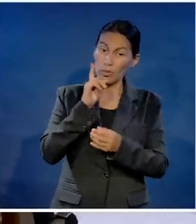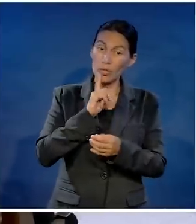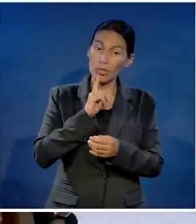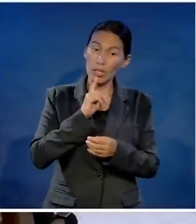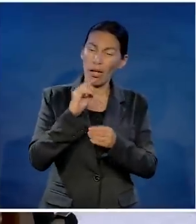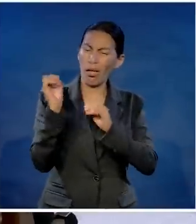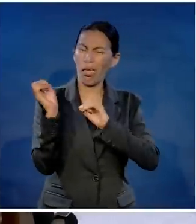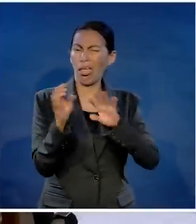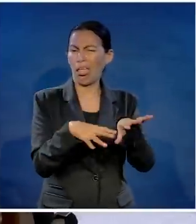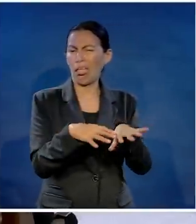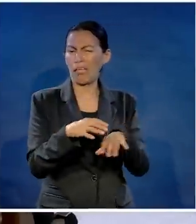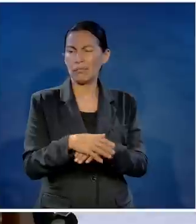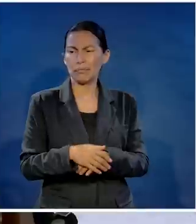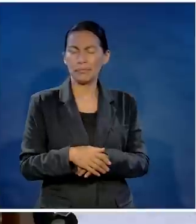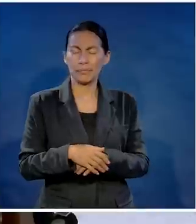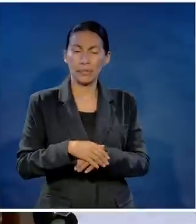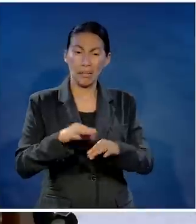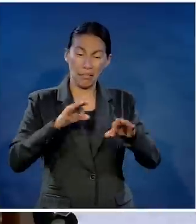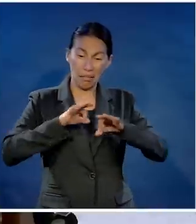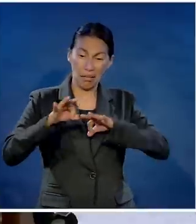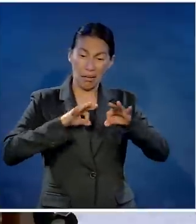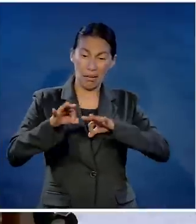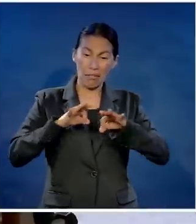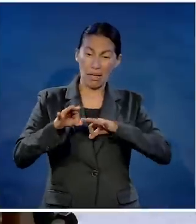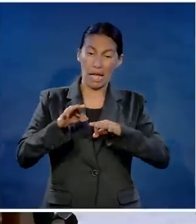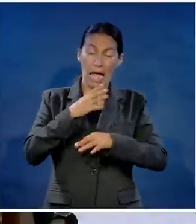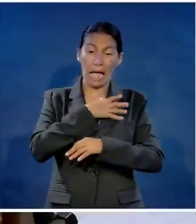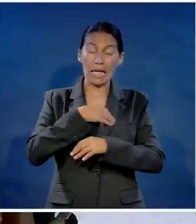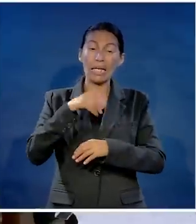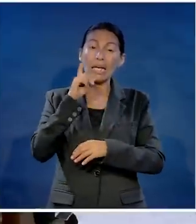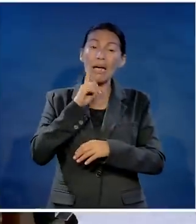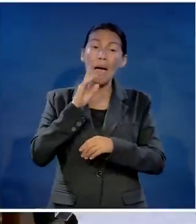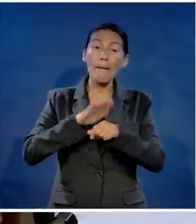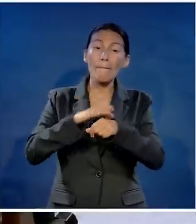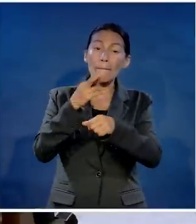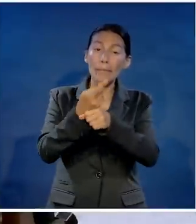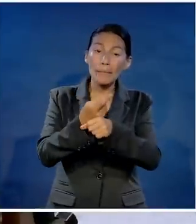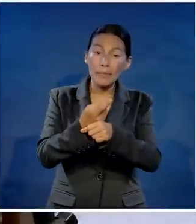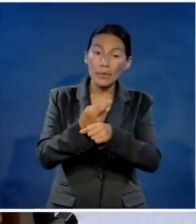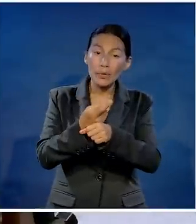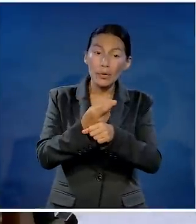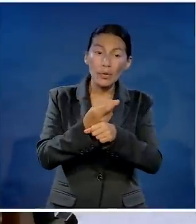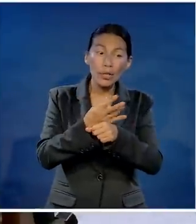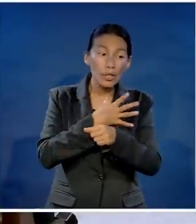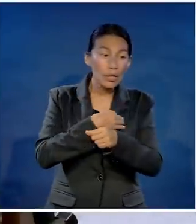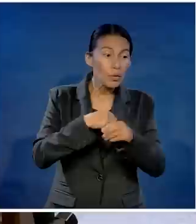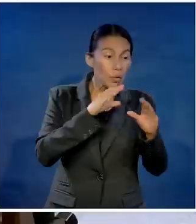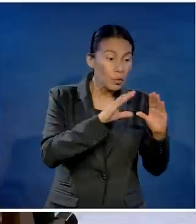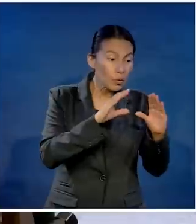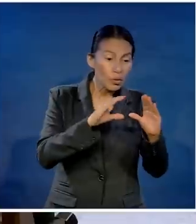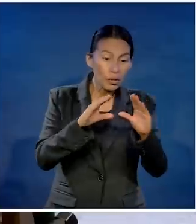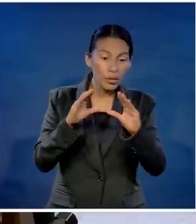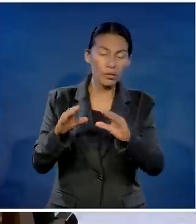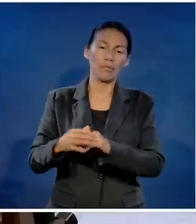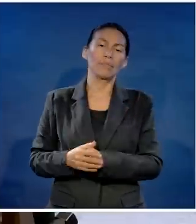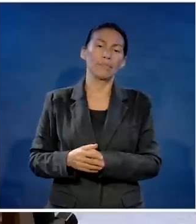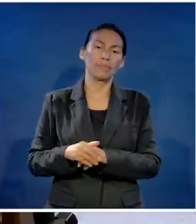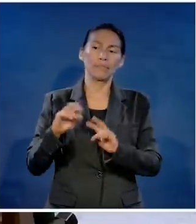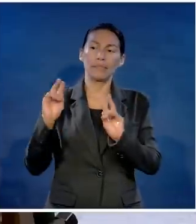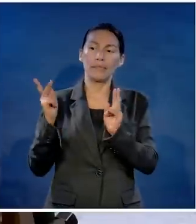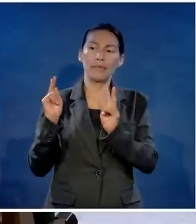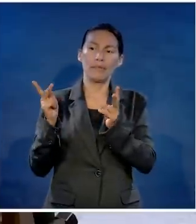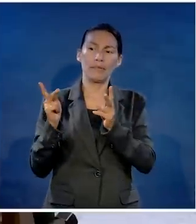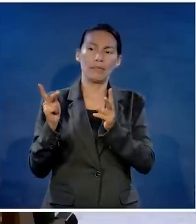hijos. La esposa lo había abandonado. Trabajaba todo el día y su hija mayor cuidaba a los demás. Su vecina